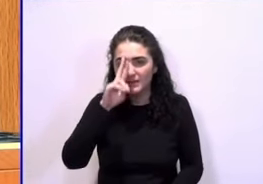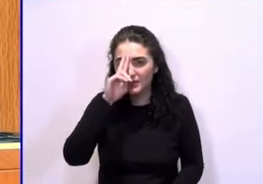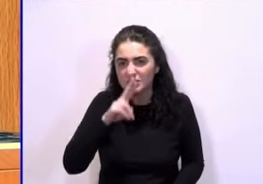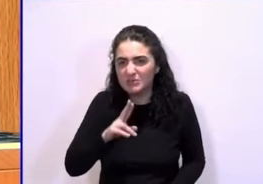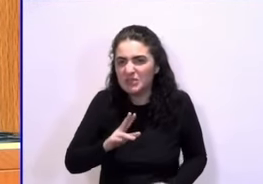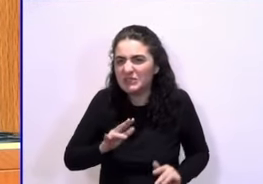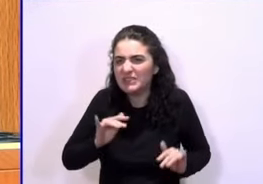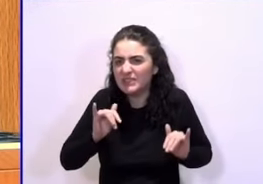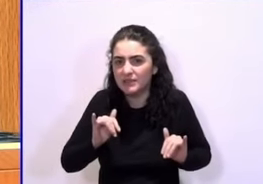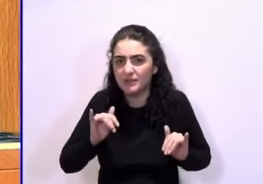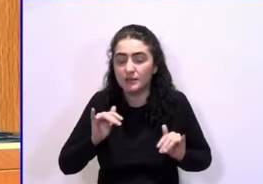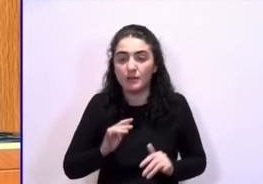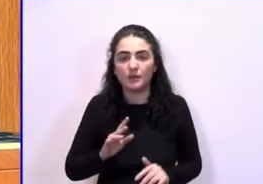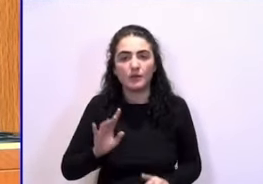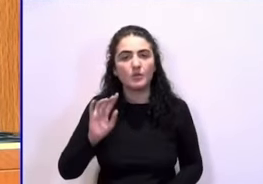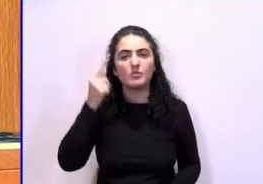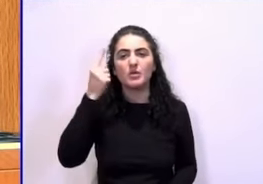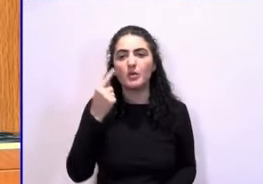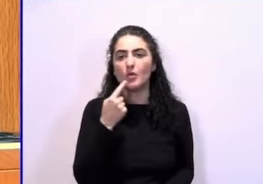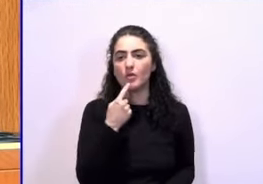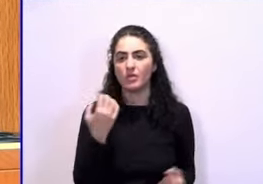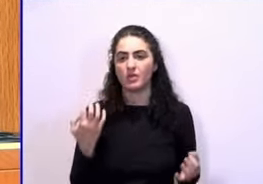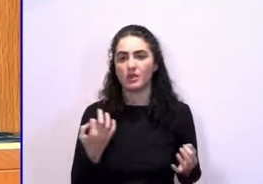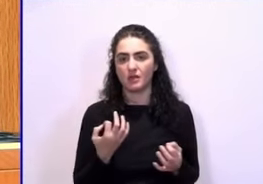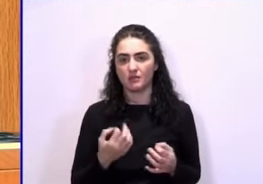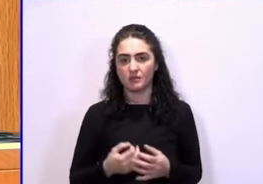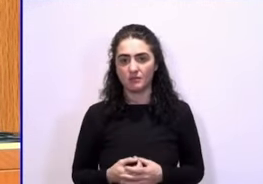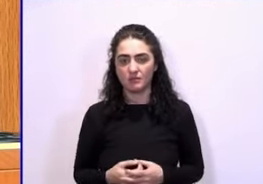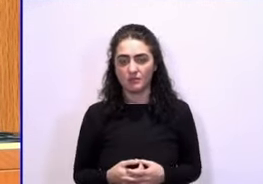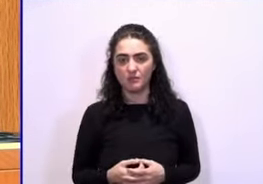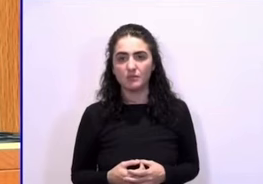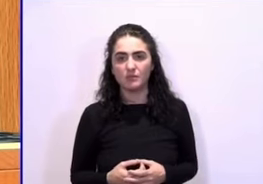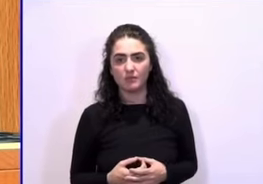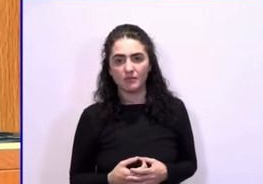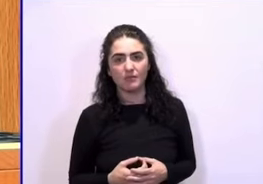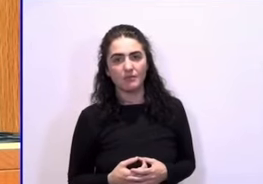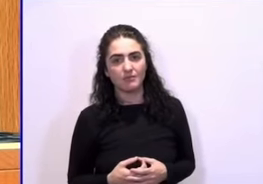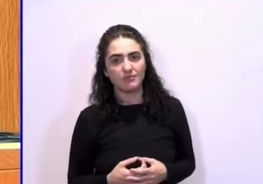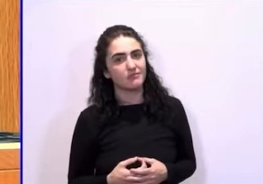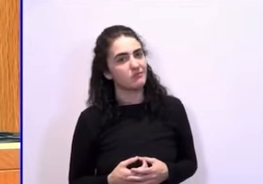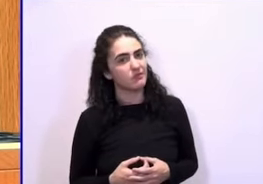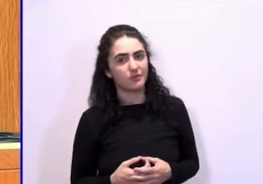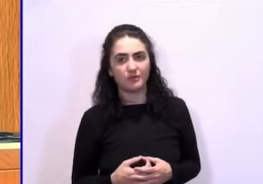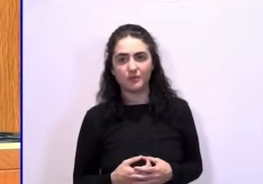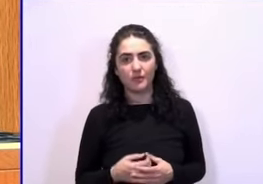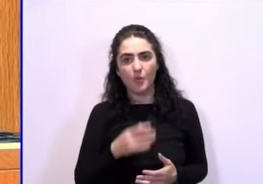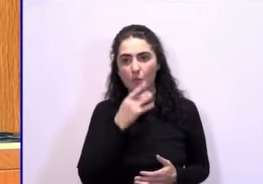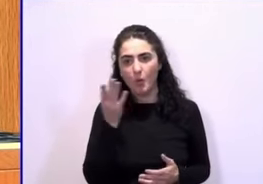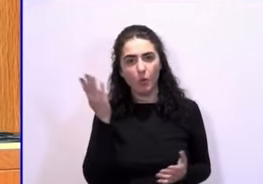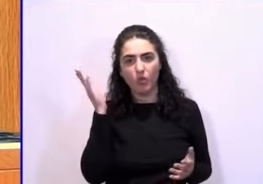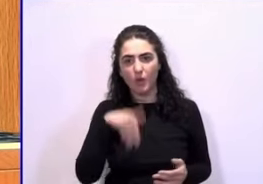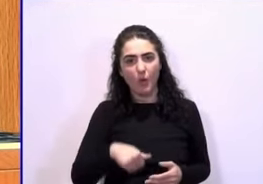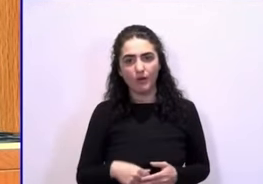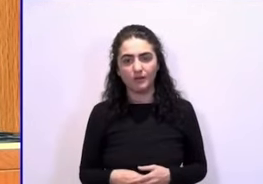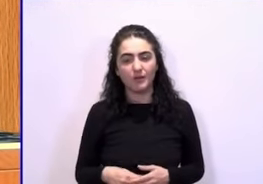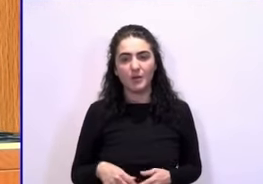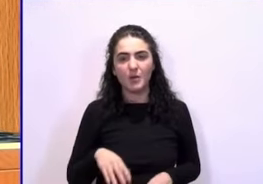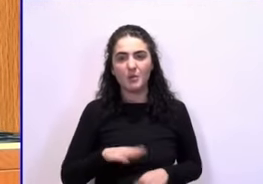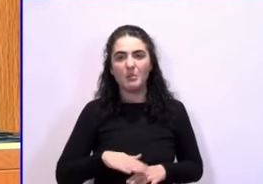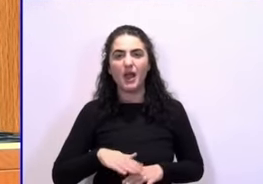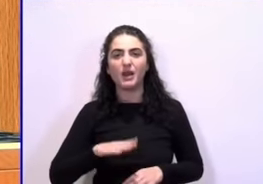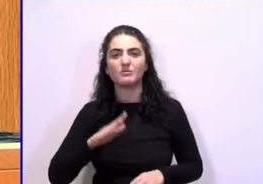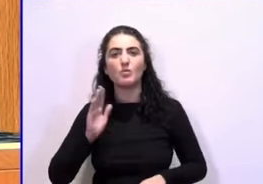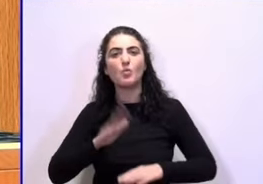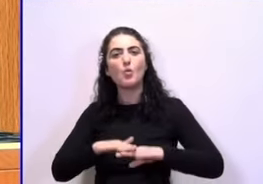Lo primero que les tengo que decir es que hace falta tener poca vergüenza para acusar de miedo